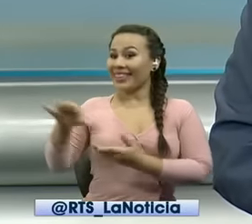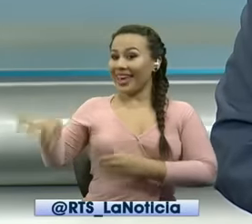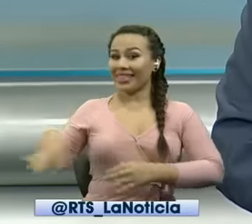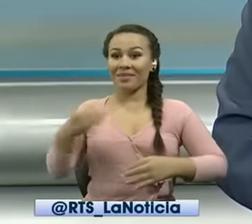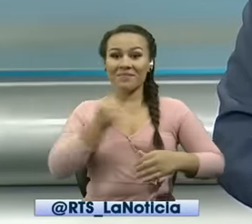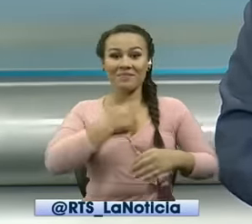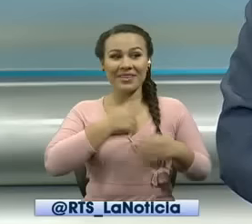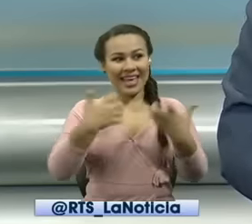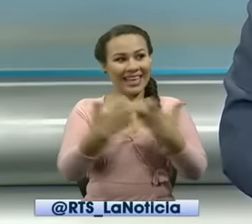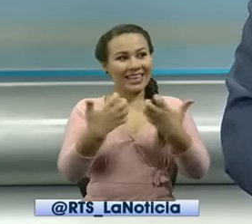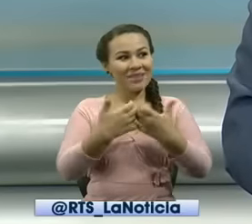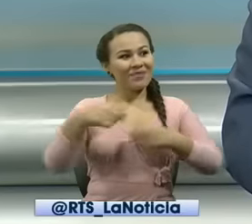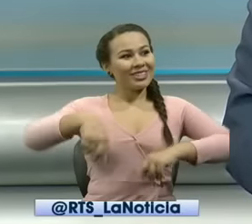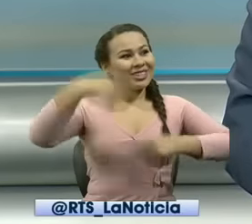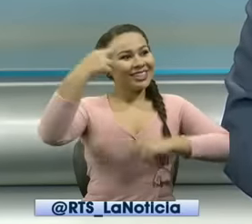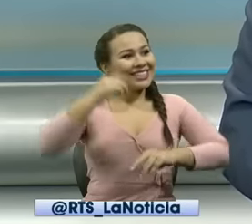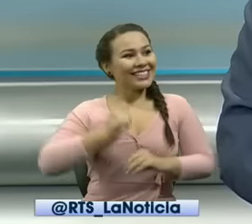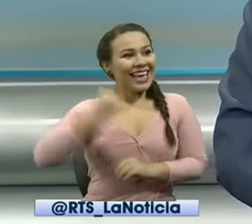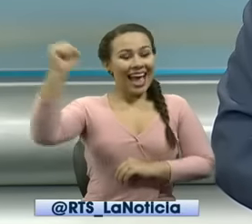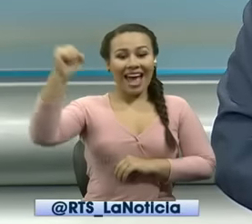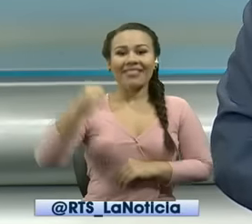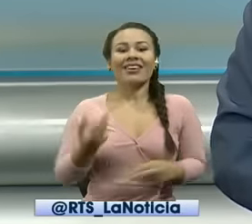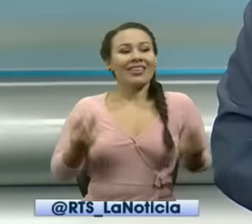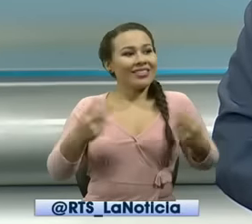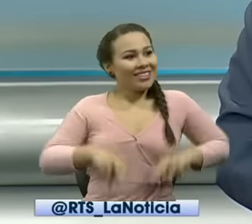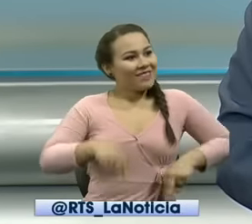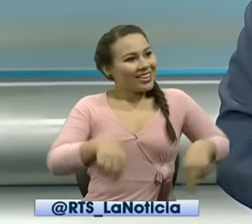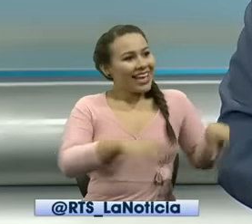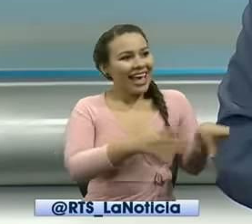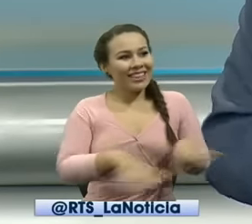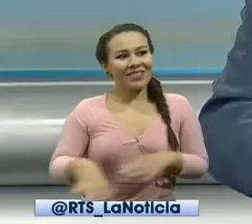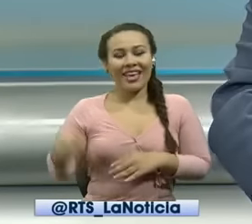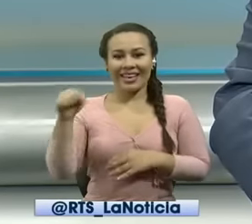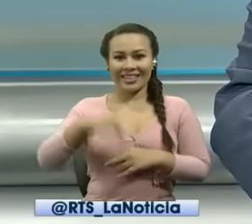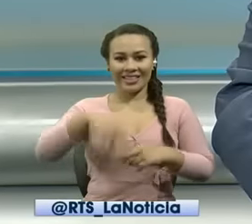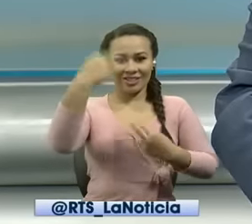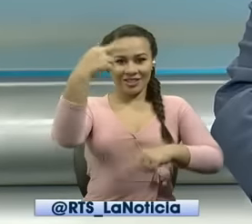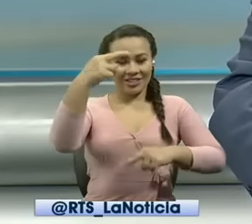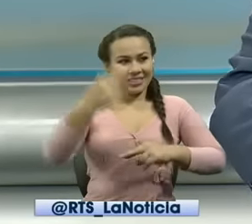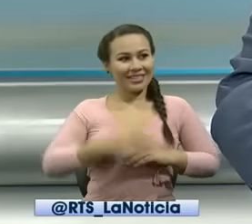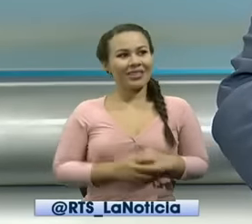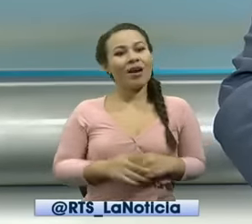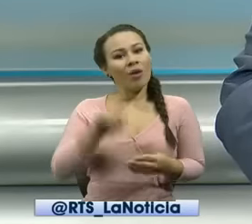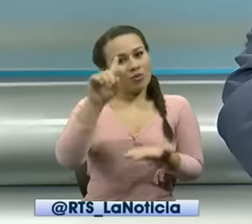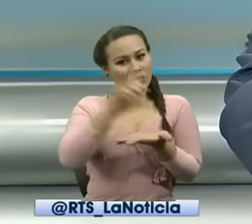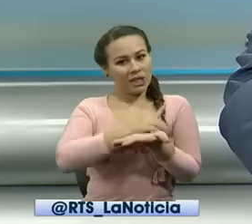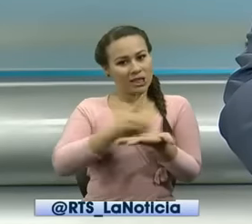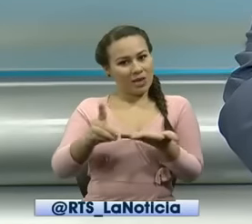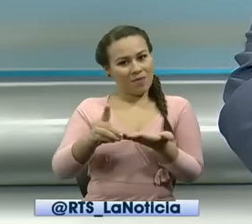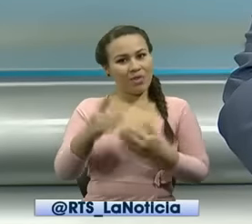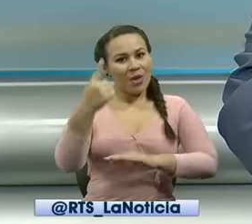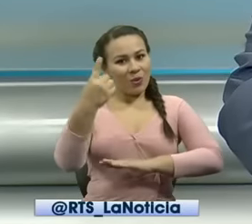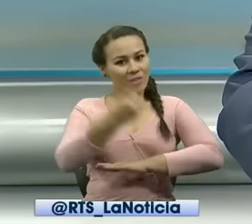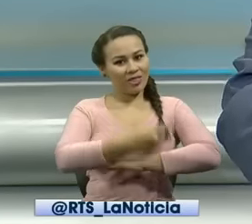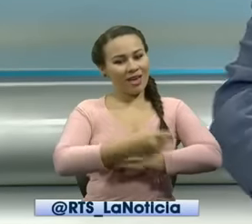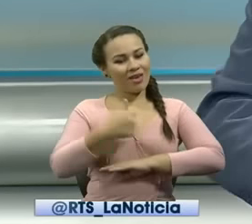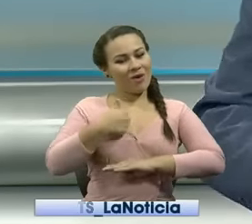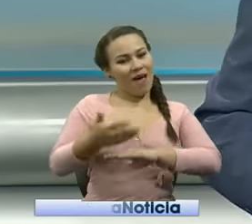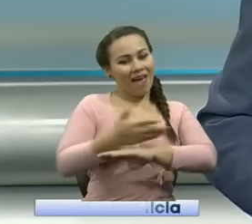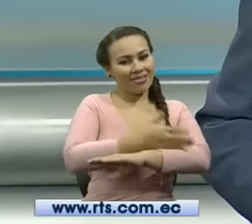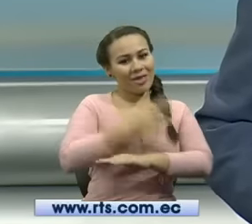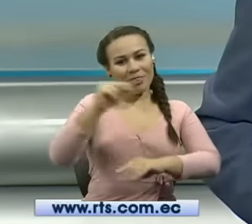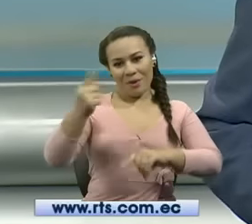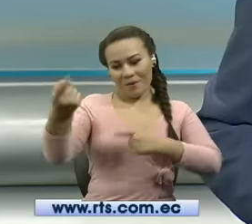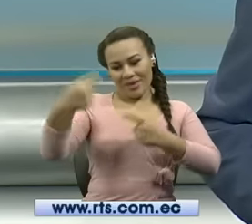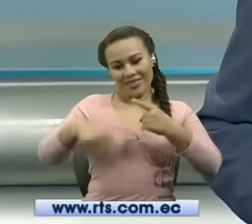de la noticia campeón y retomo mis actividades en este noticiario que por una semana, un día había dejado